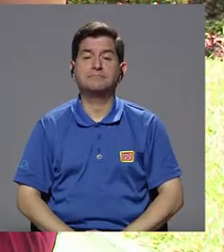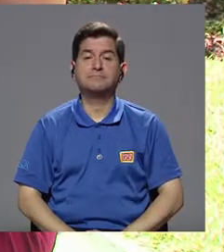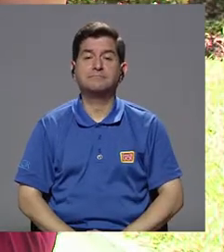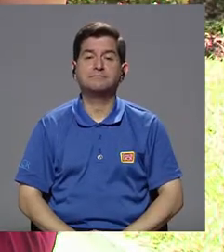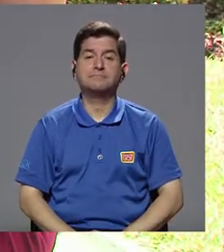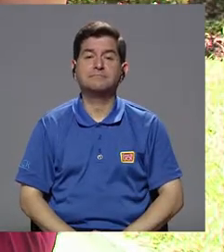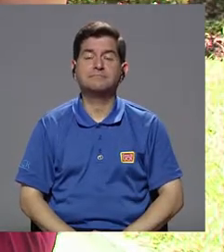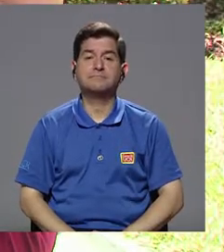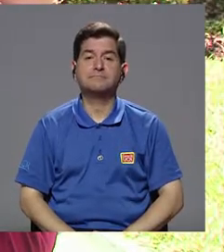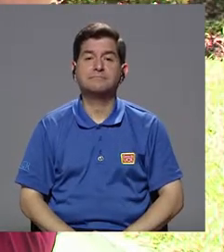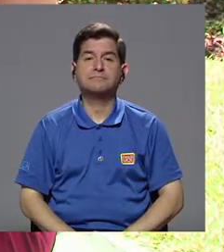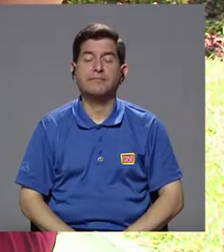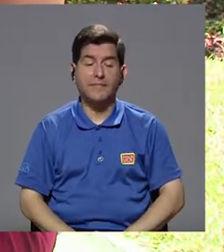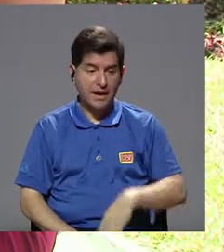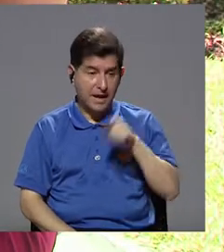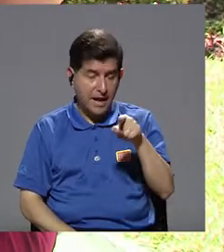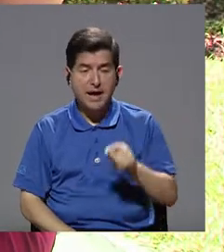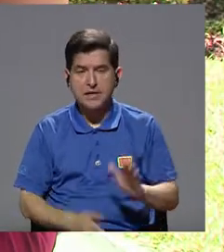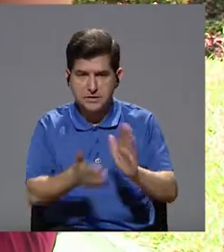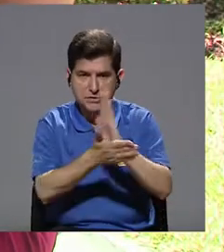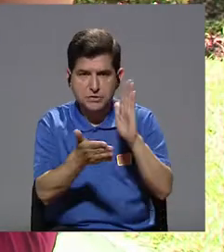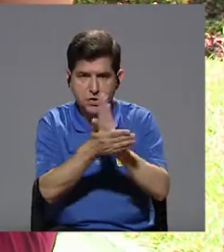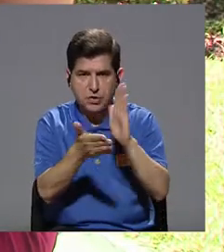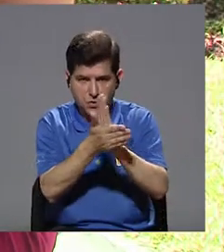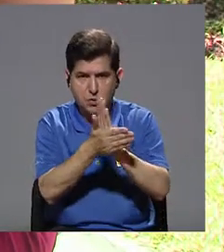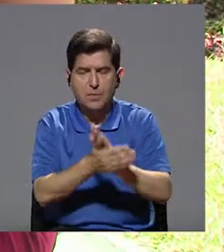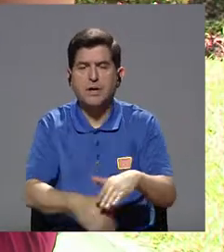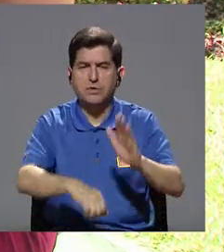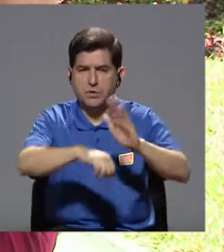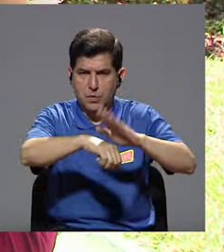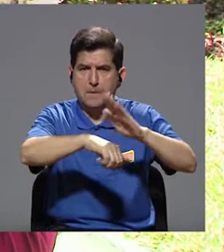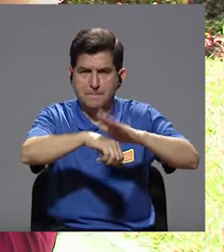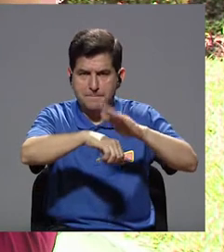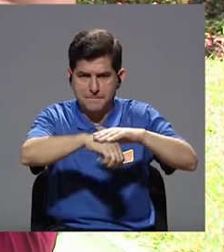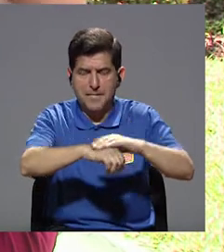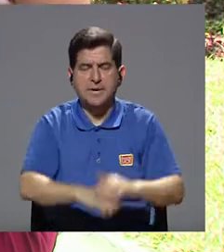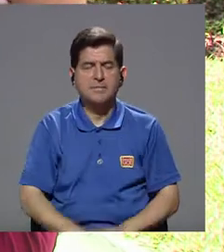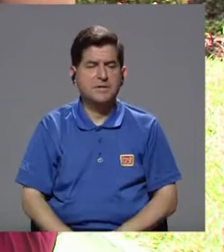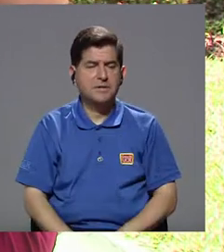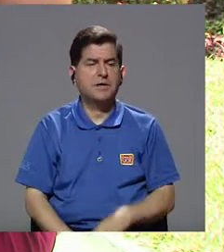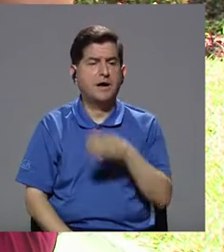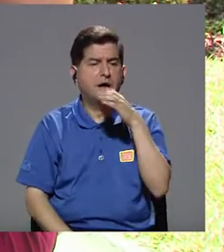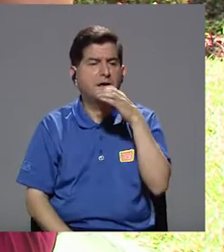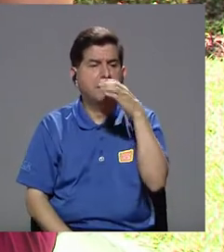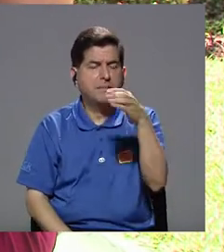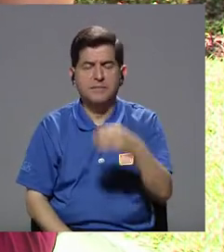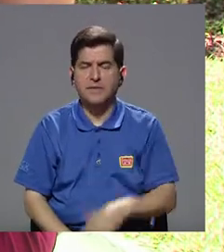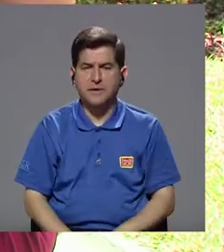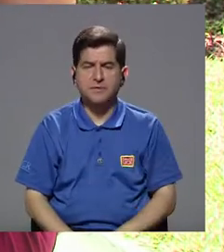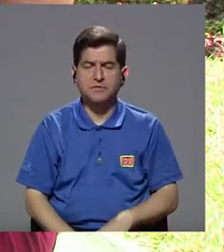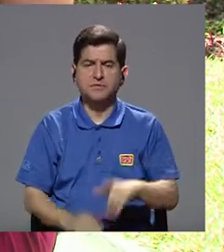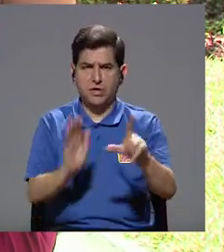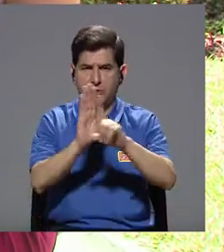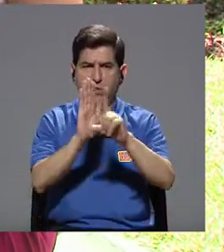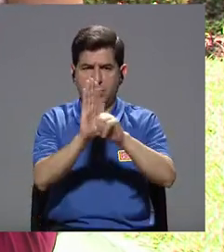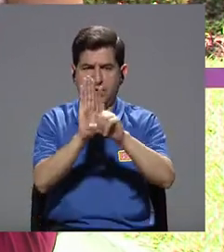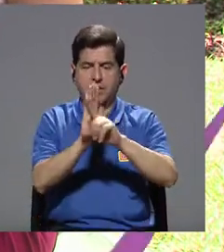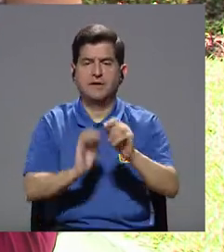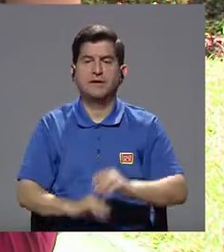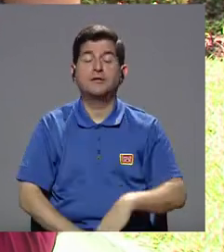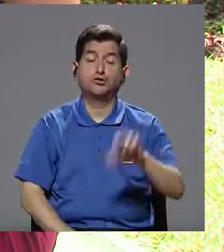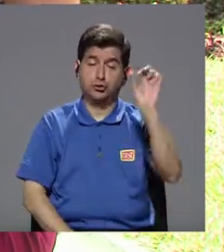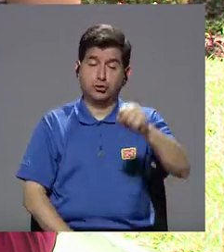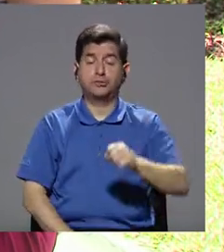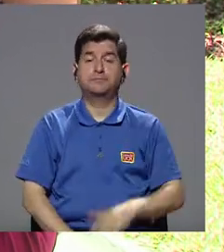Ok, y bueno, ese certificado es el que los hace, entonces, digamos, siguen esas recomendaciones y los hace legales. exacto.